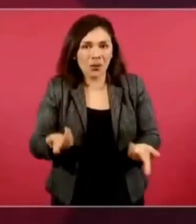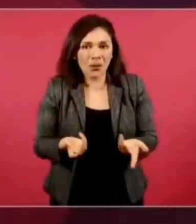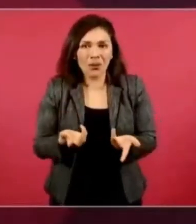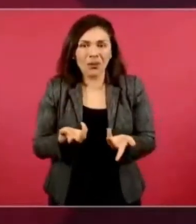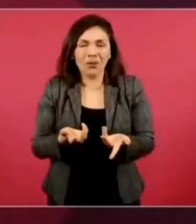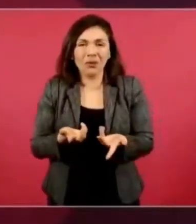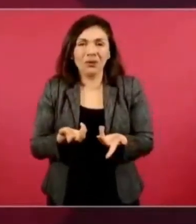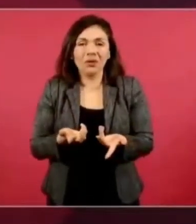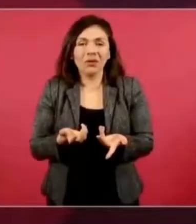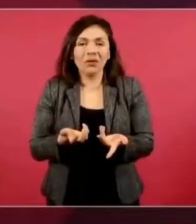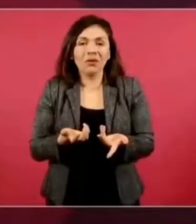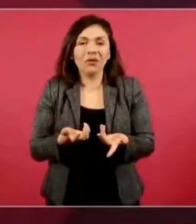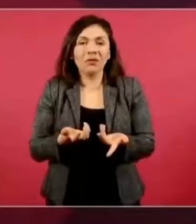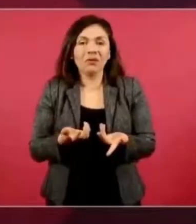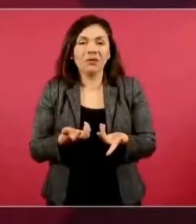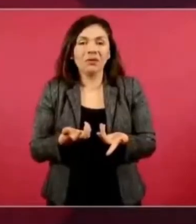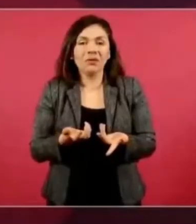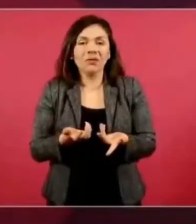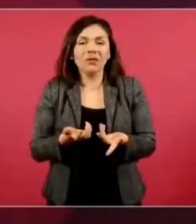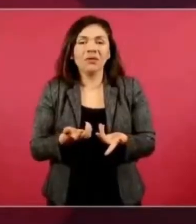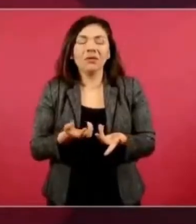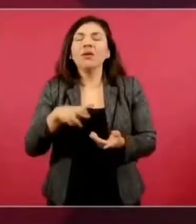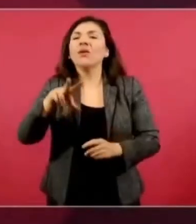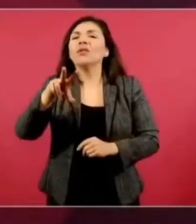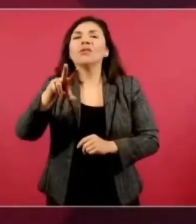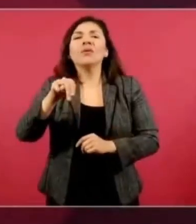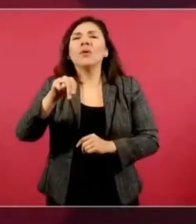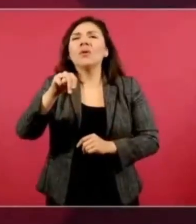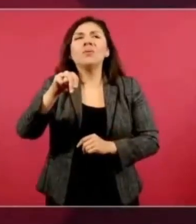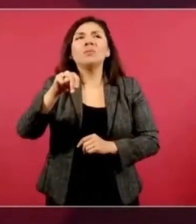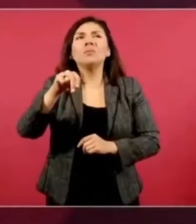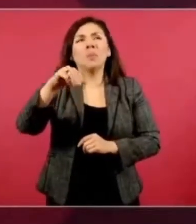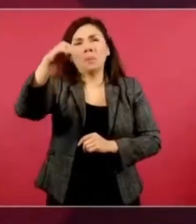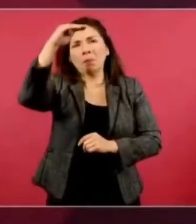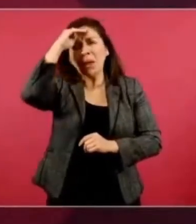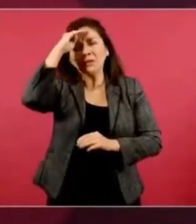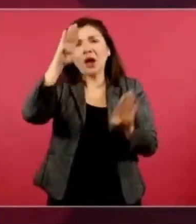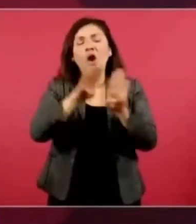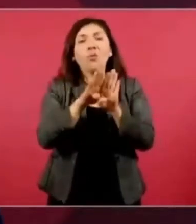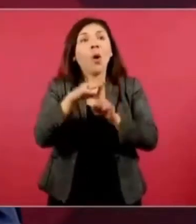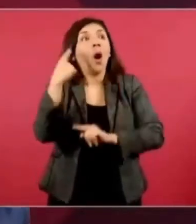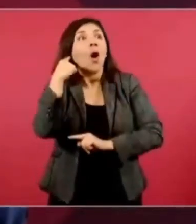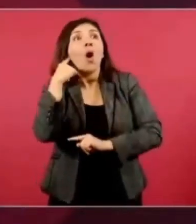Y no caigamos en lo espectacular.